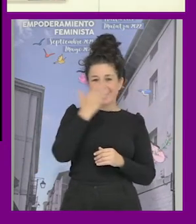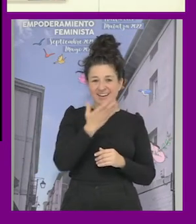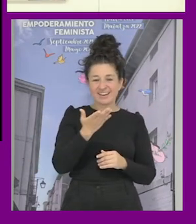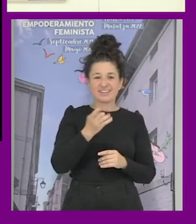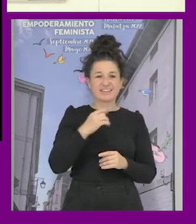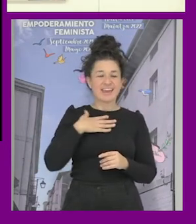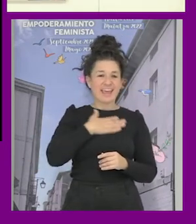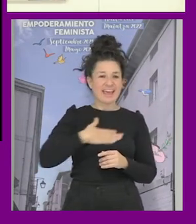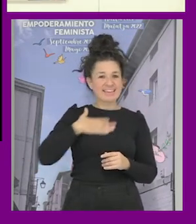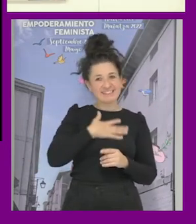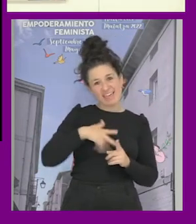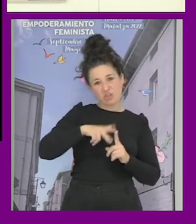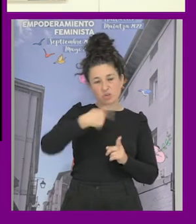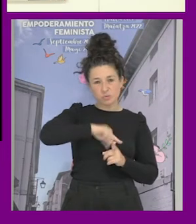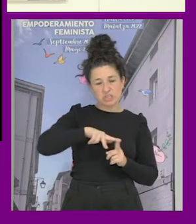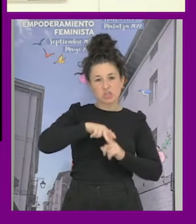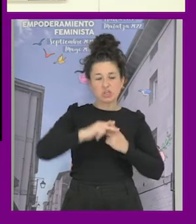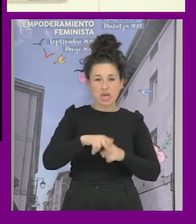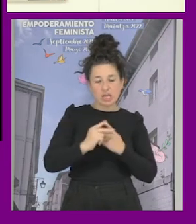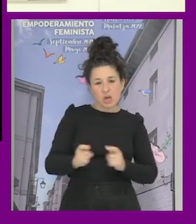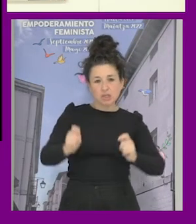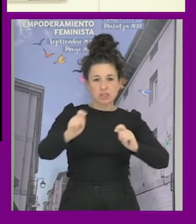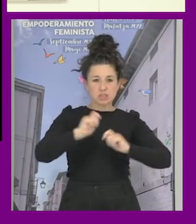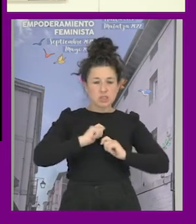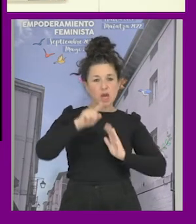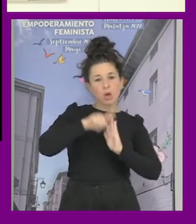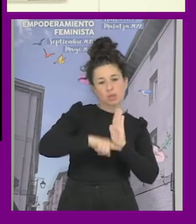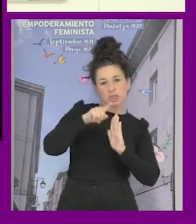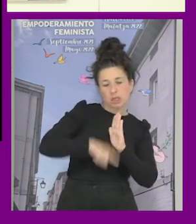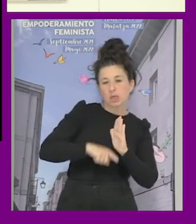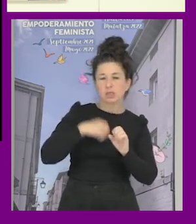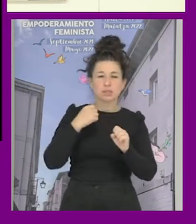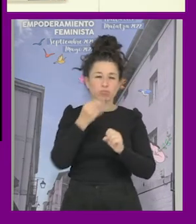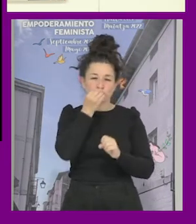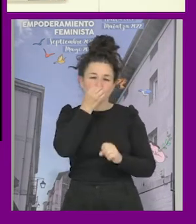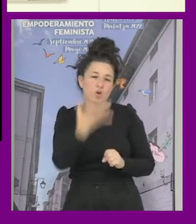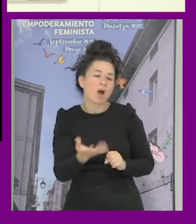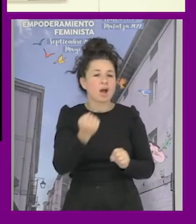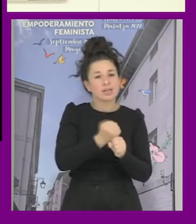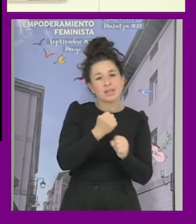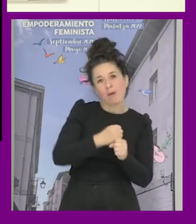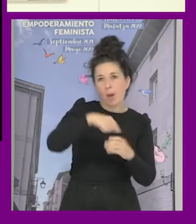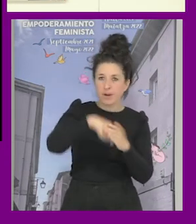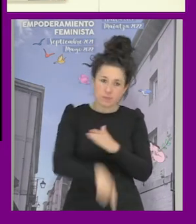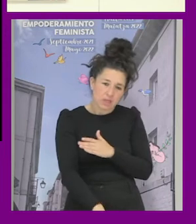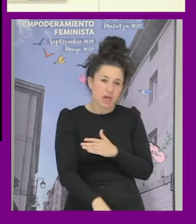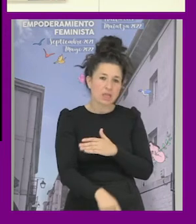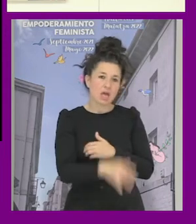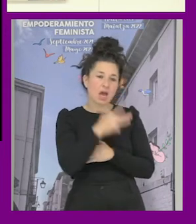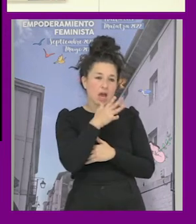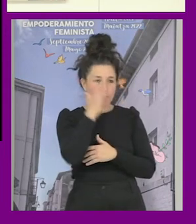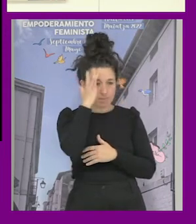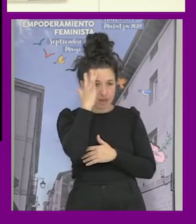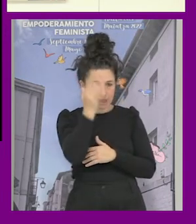talleres nos están buscando nos están ofreciendo unas condiciones brutales para hacer trabajos en profundidad y muy bien hechos solo falta que